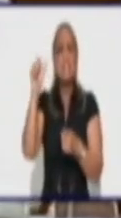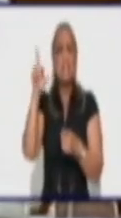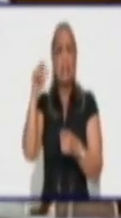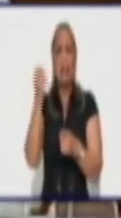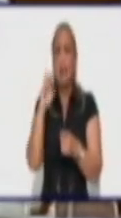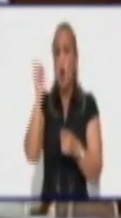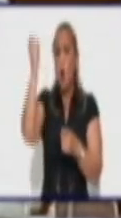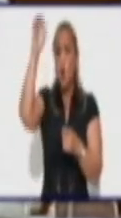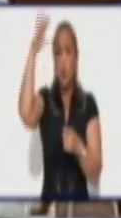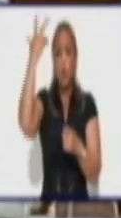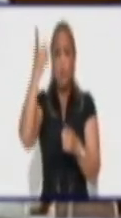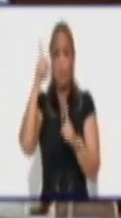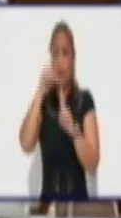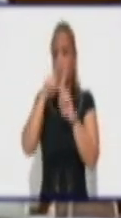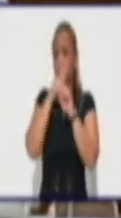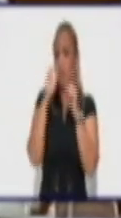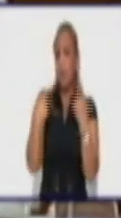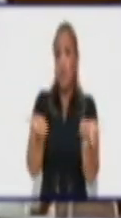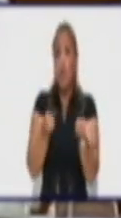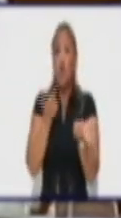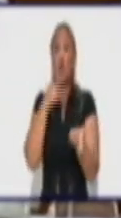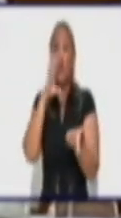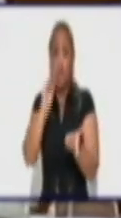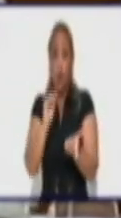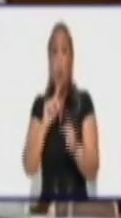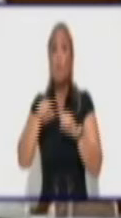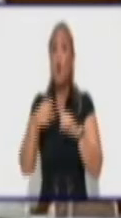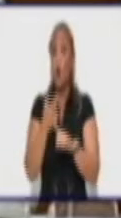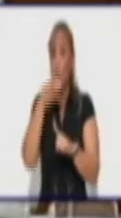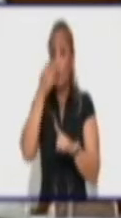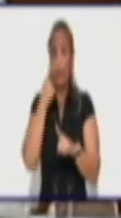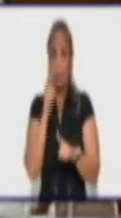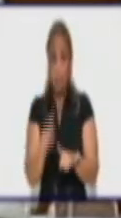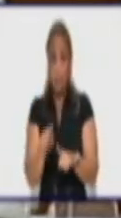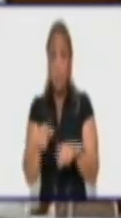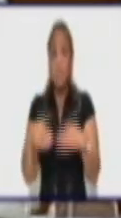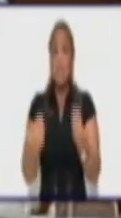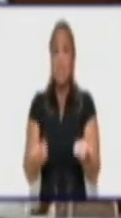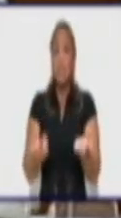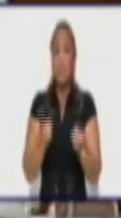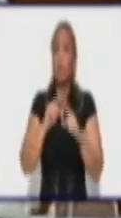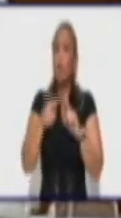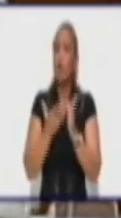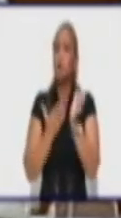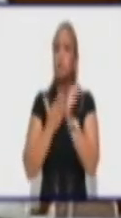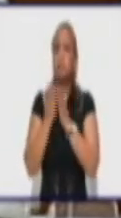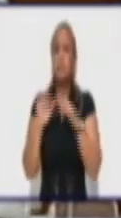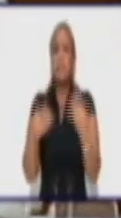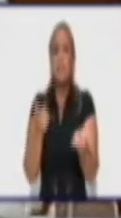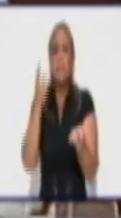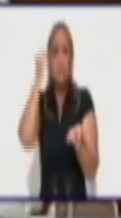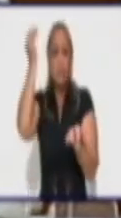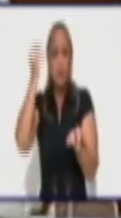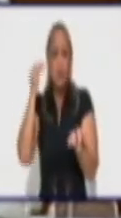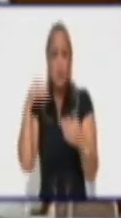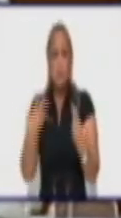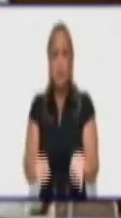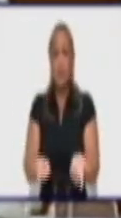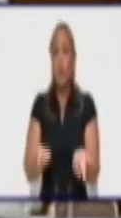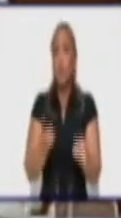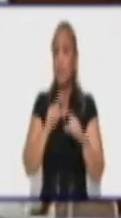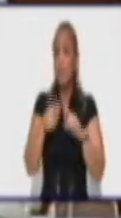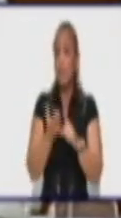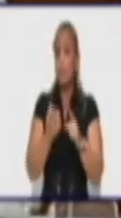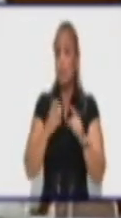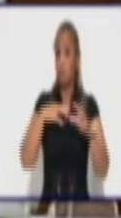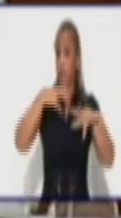y lo digo por lo que vi y por la continuidad, por los argumentos que tengo, por la continuidad, por el conocimiento de qué se ha